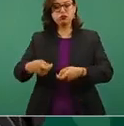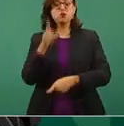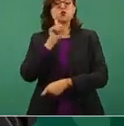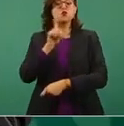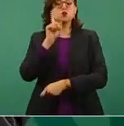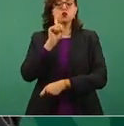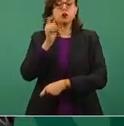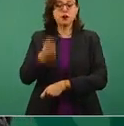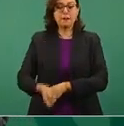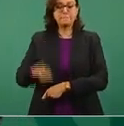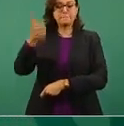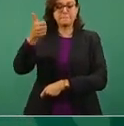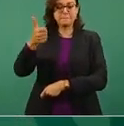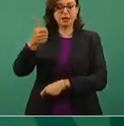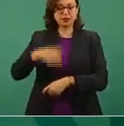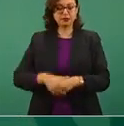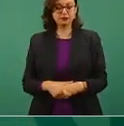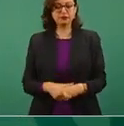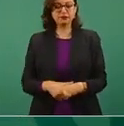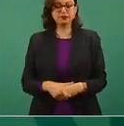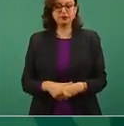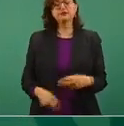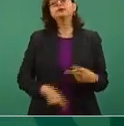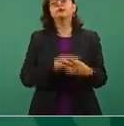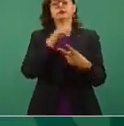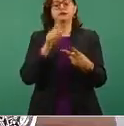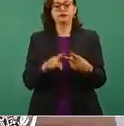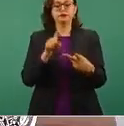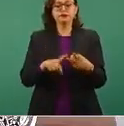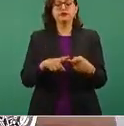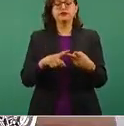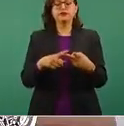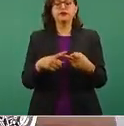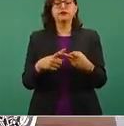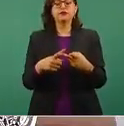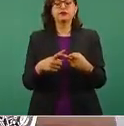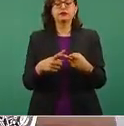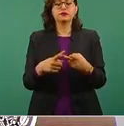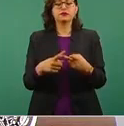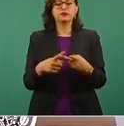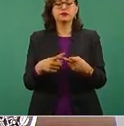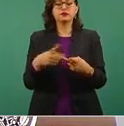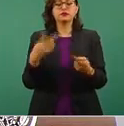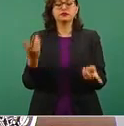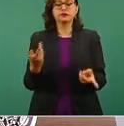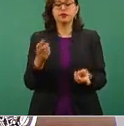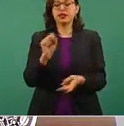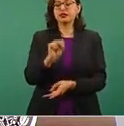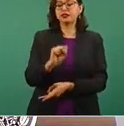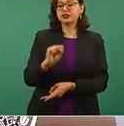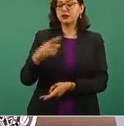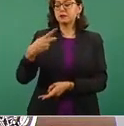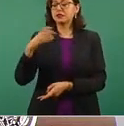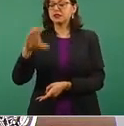vez en la historia, una mujer es secretaria de Seguridad Pública.